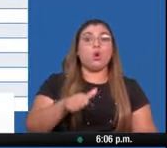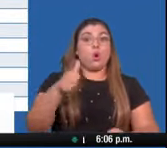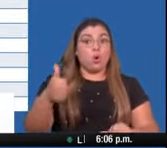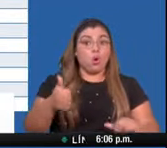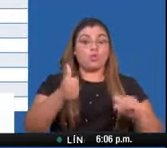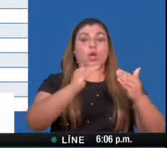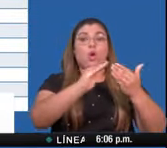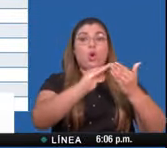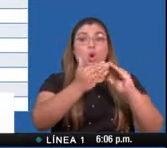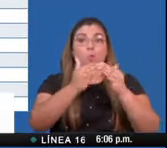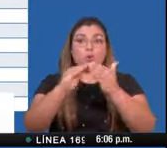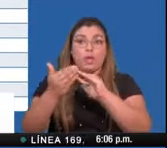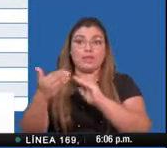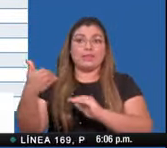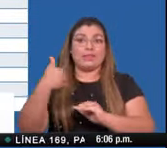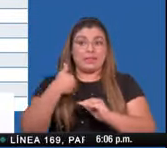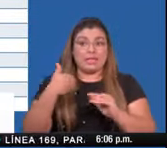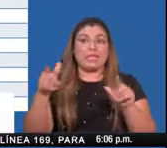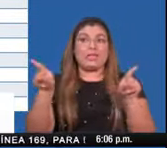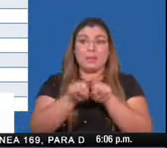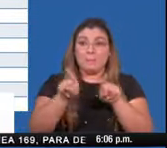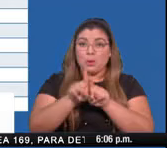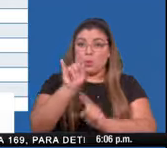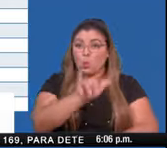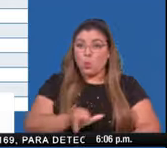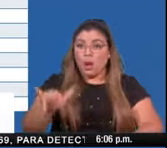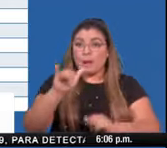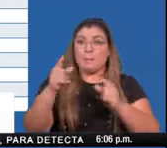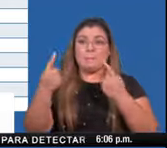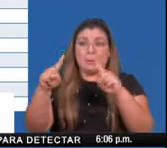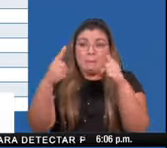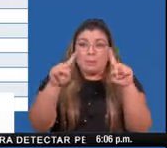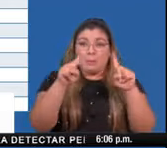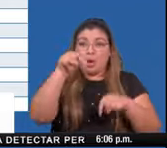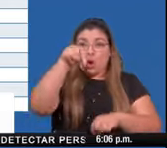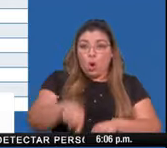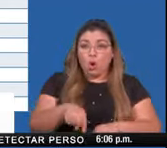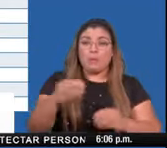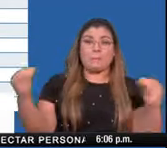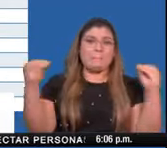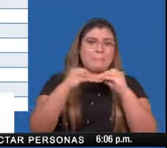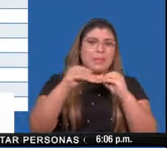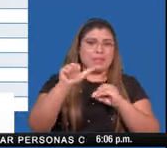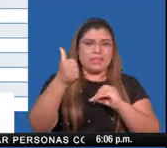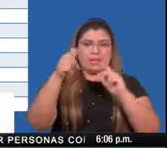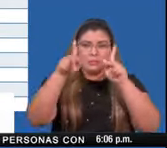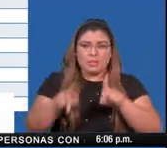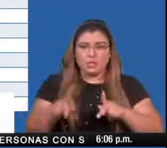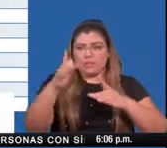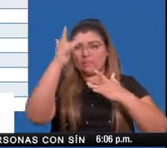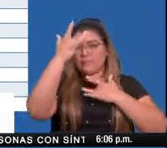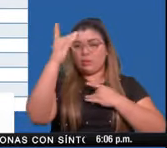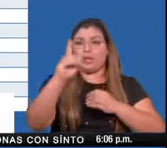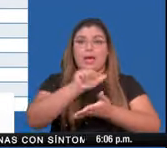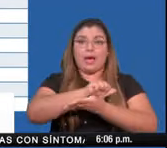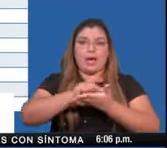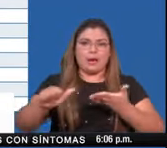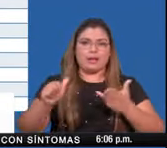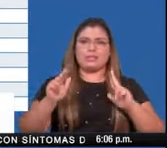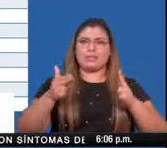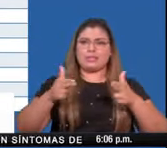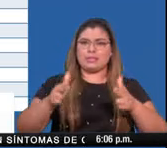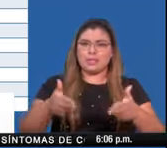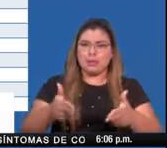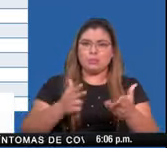Otros corregimientos que tienen más de 10 casos confirmados para el día de hoy son Arraiján, Chepo, La